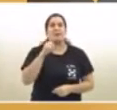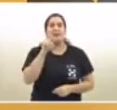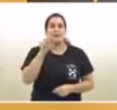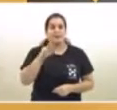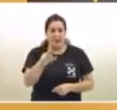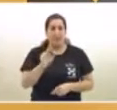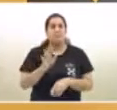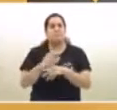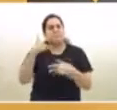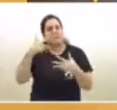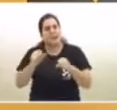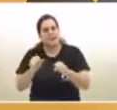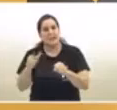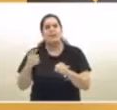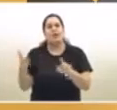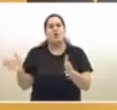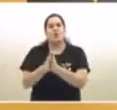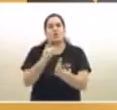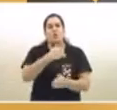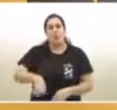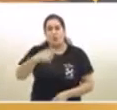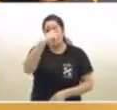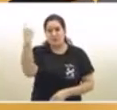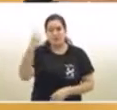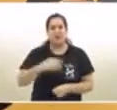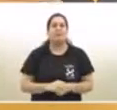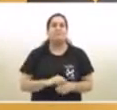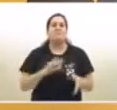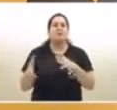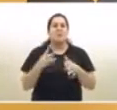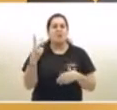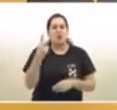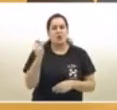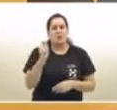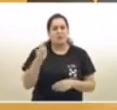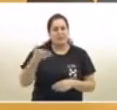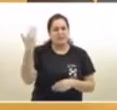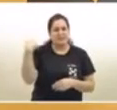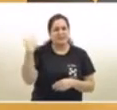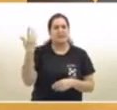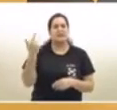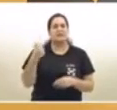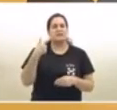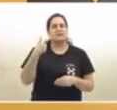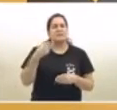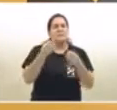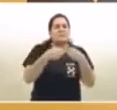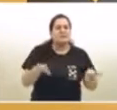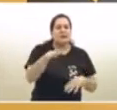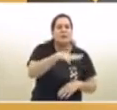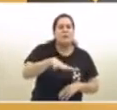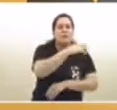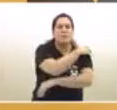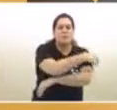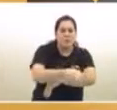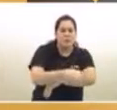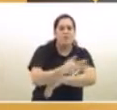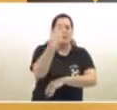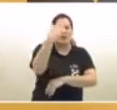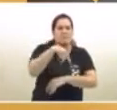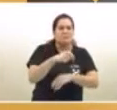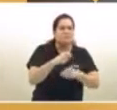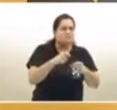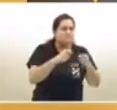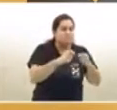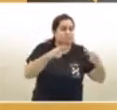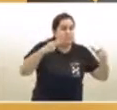Empezamos hace dos meses y medio, más o menos, en los barrios populares, donde tuvimos un brote muy fuerte, inicialmente en el 31. A partir de una presencia muy